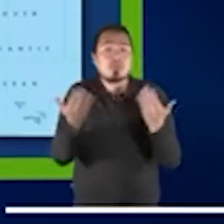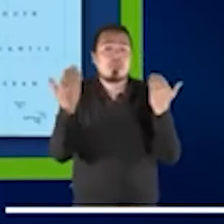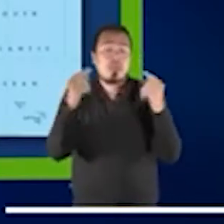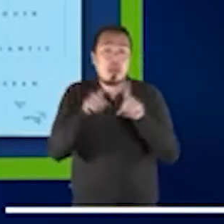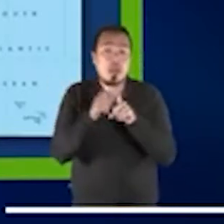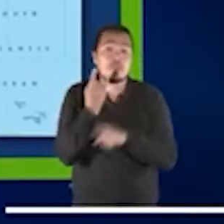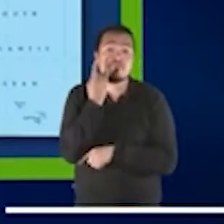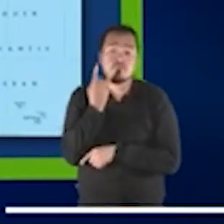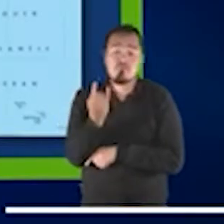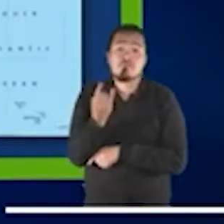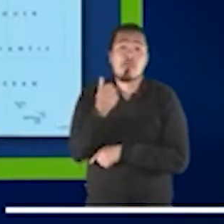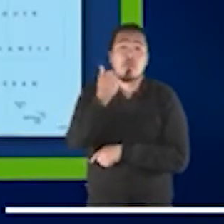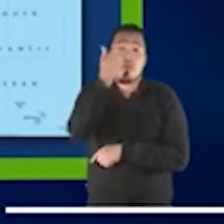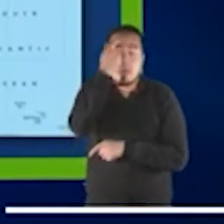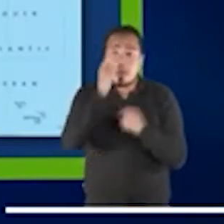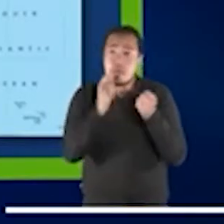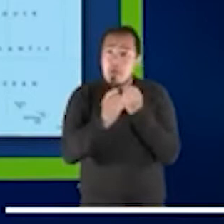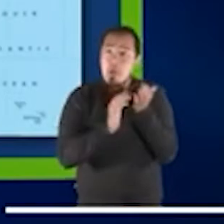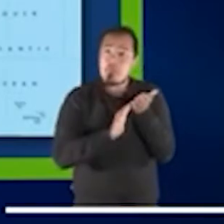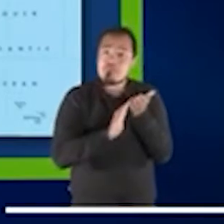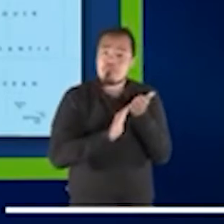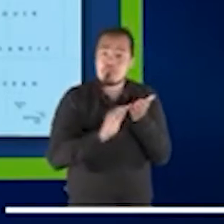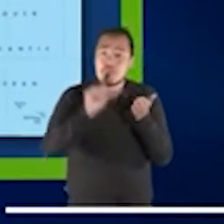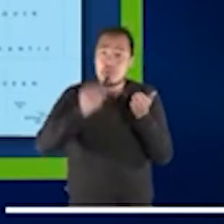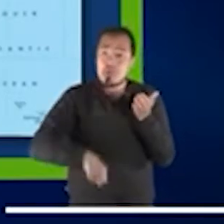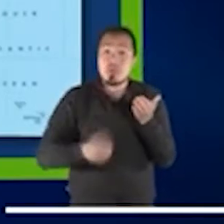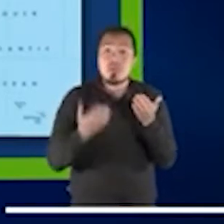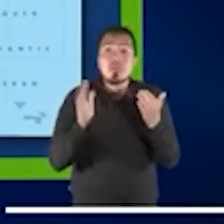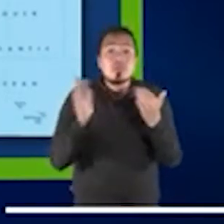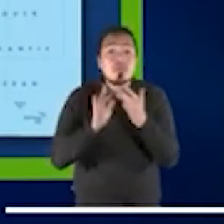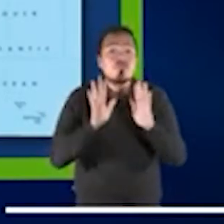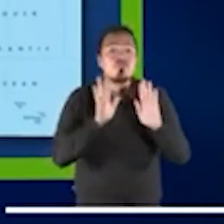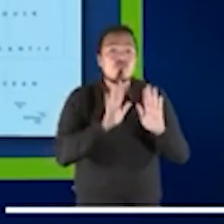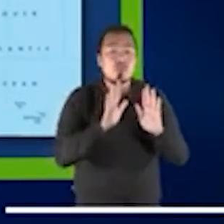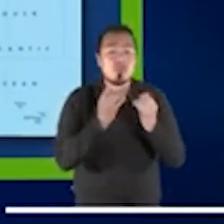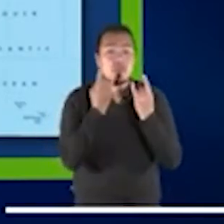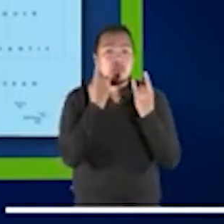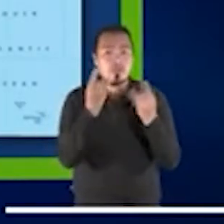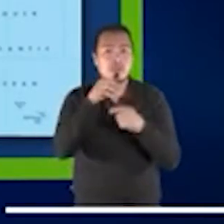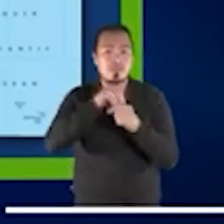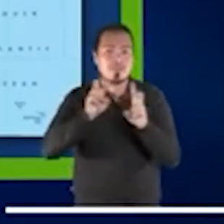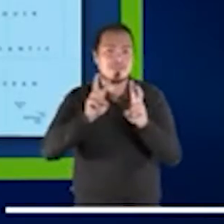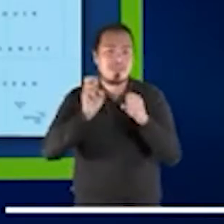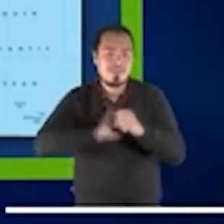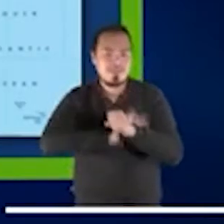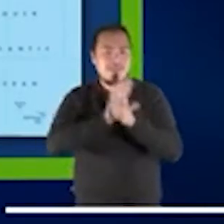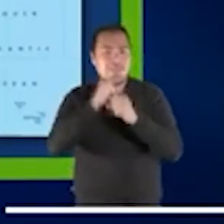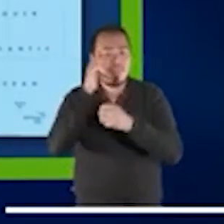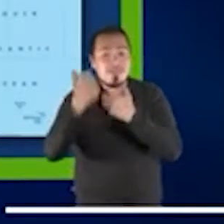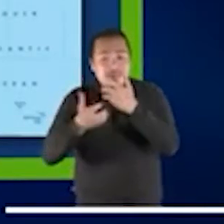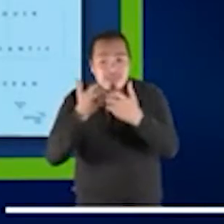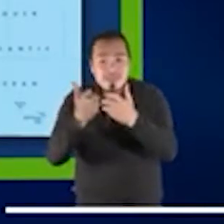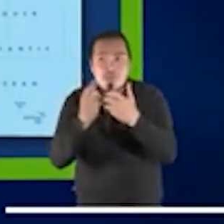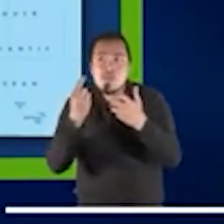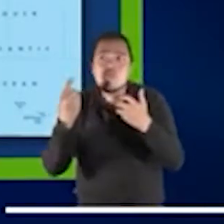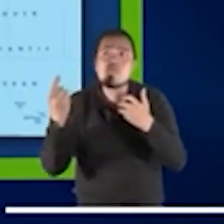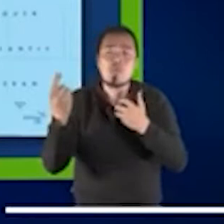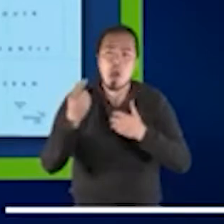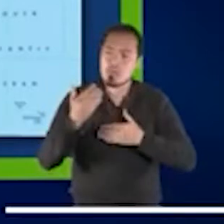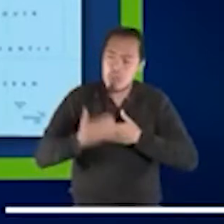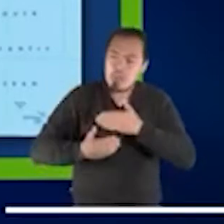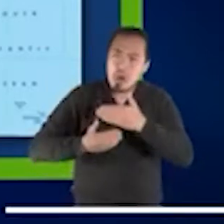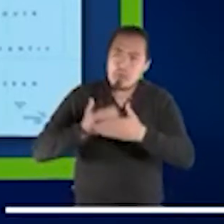no iba a decir positivo, pero interesante de la pandemia, es que los sistemas se han adaptado, y en este caso, para